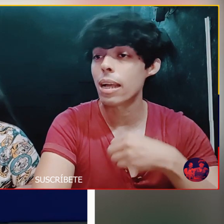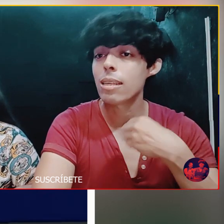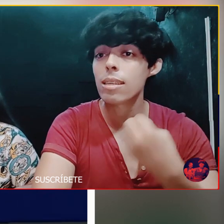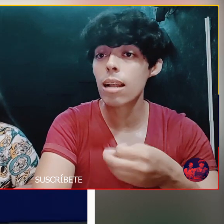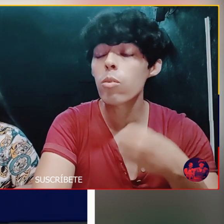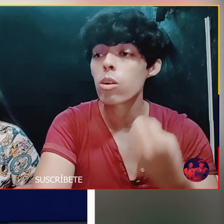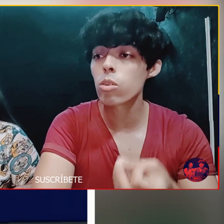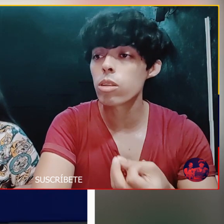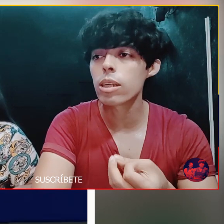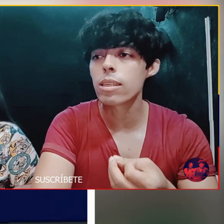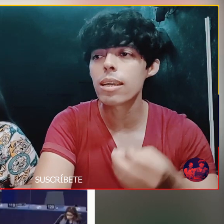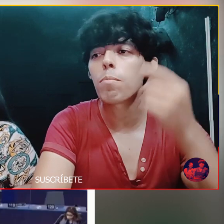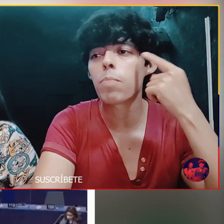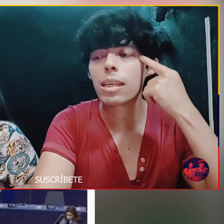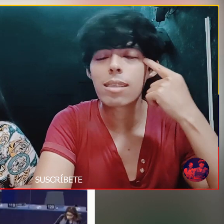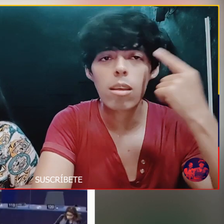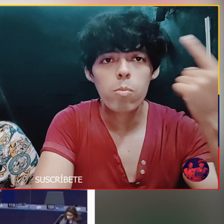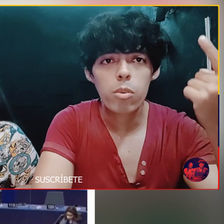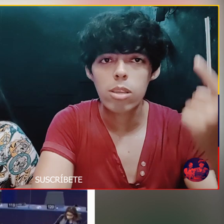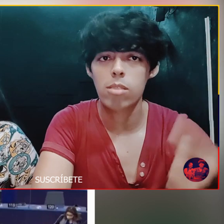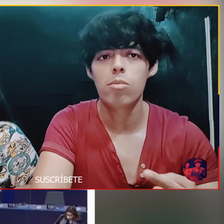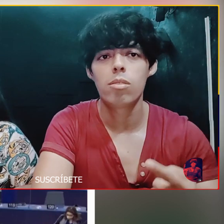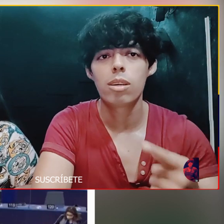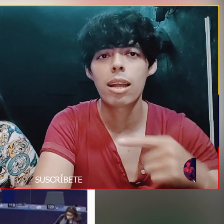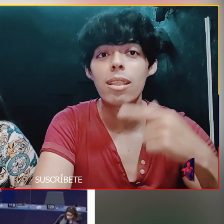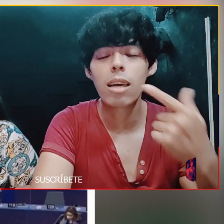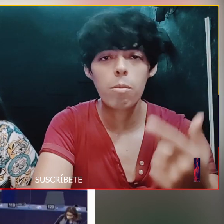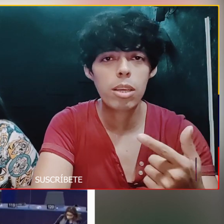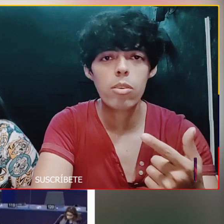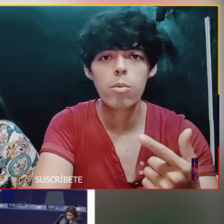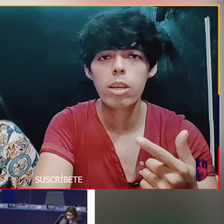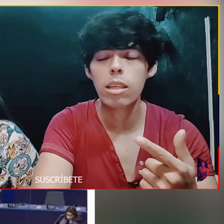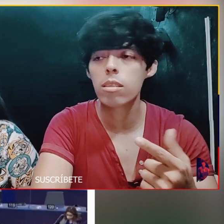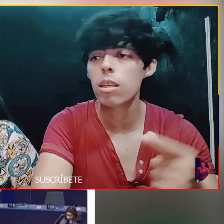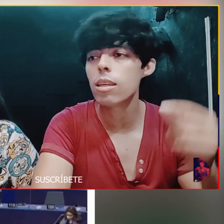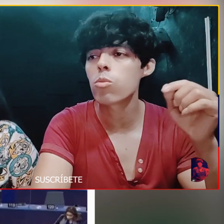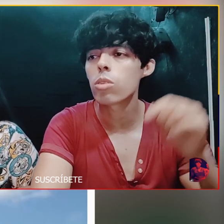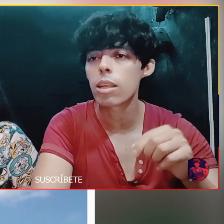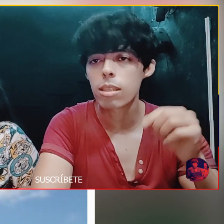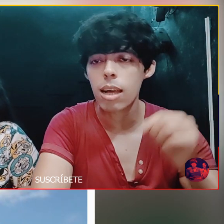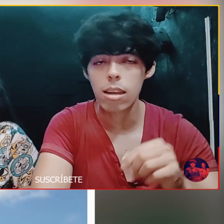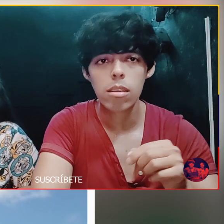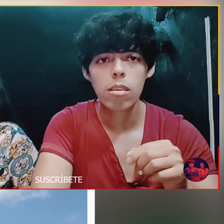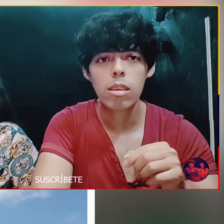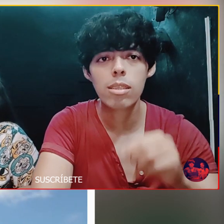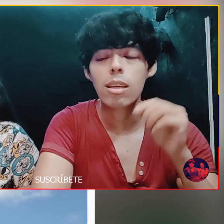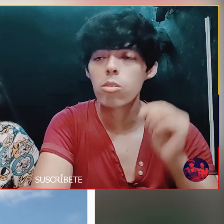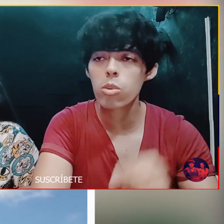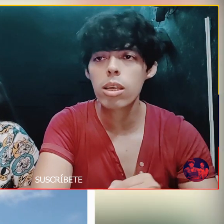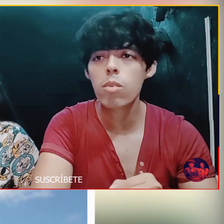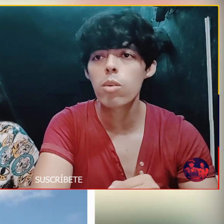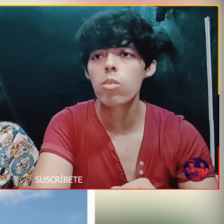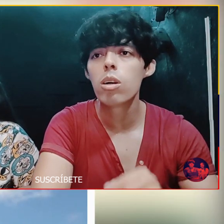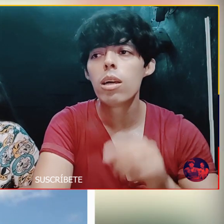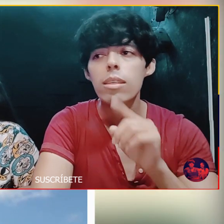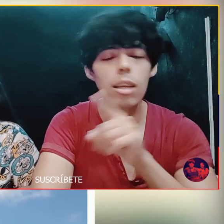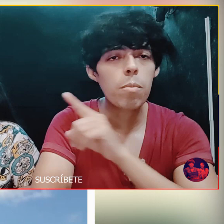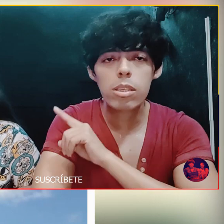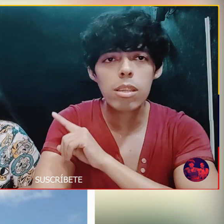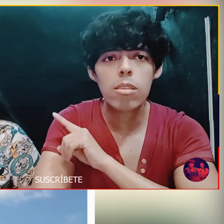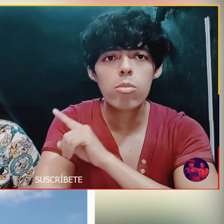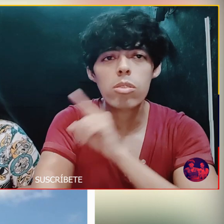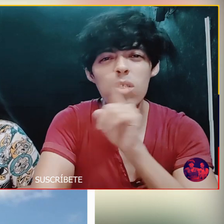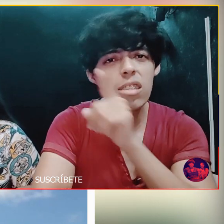menos Para decir algo en contra Aunque sé Hay que pensar un poquito Cranear bien Lo que voy a decir Y sustentar Y si estoy de acuerdo